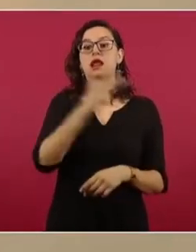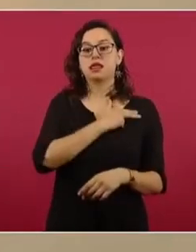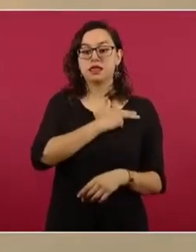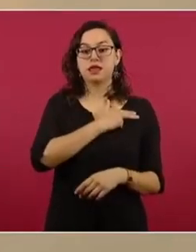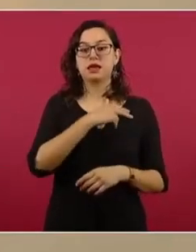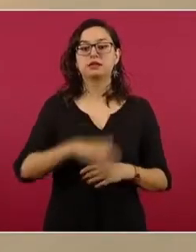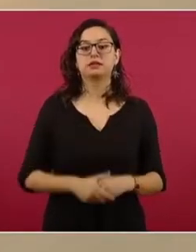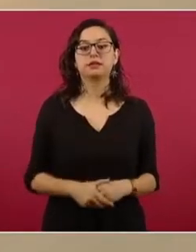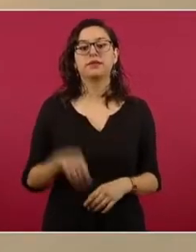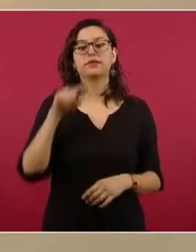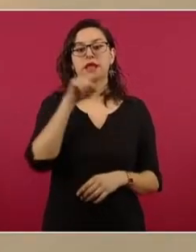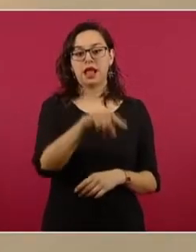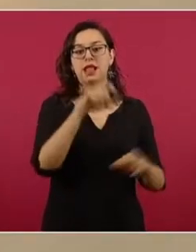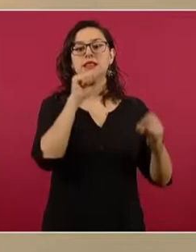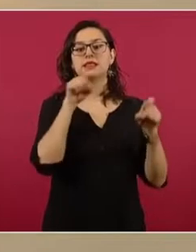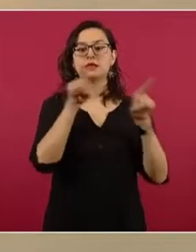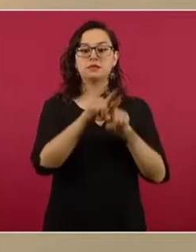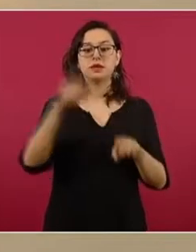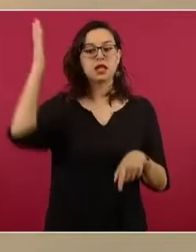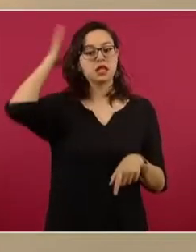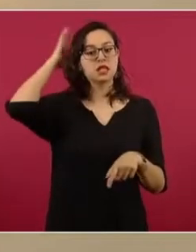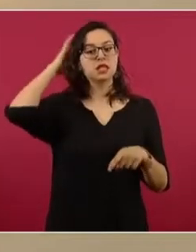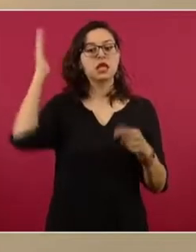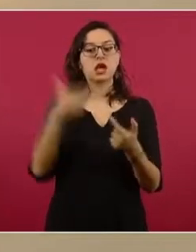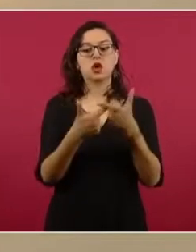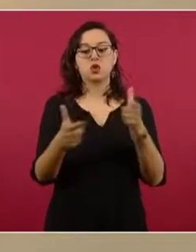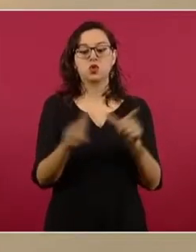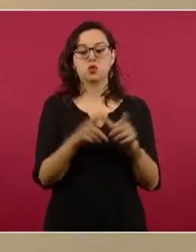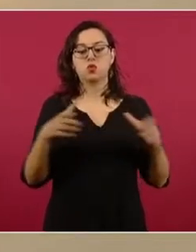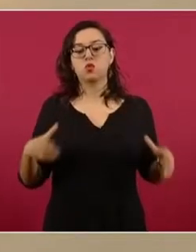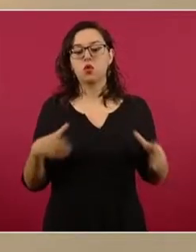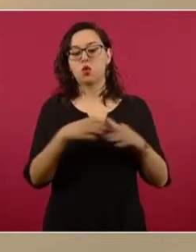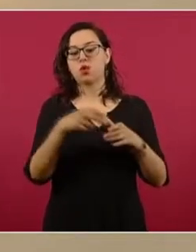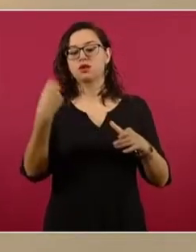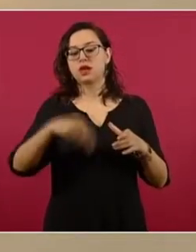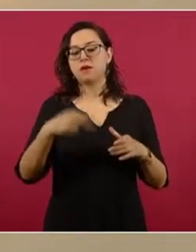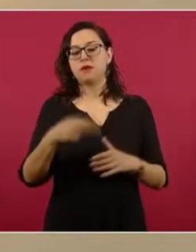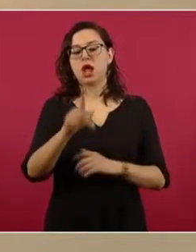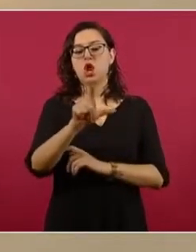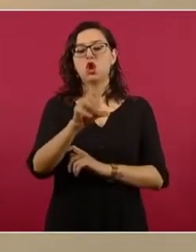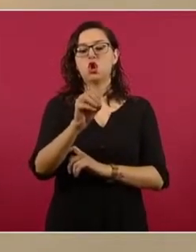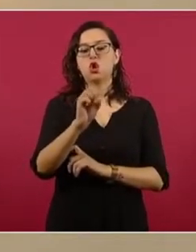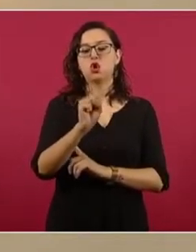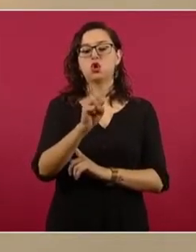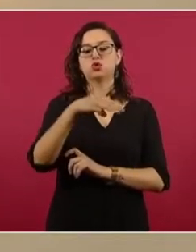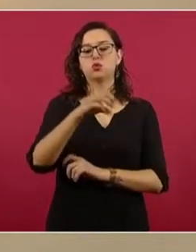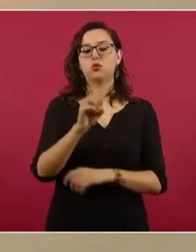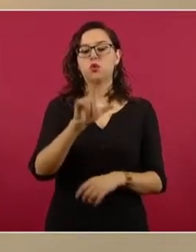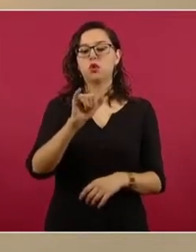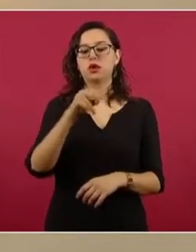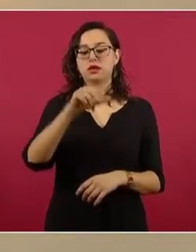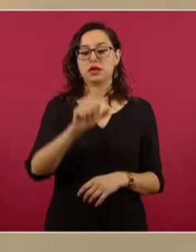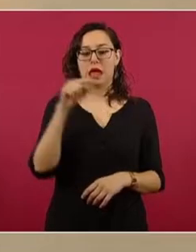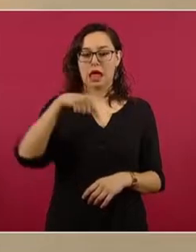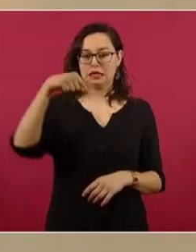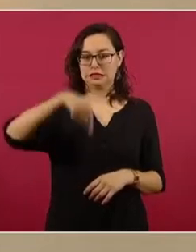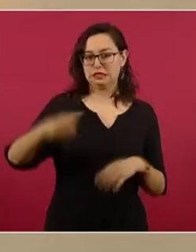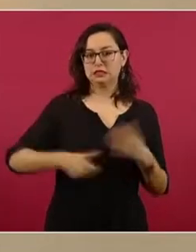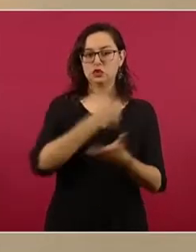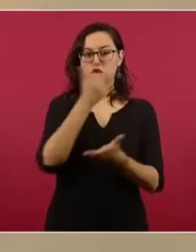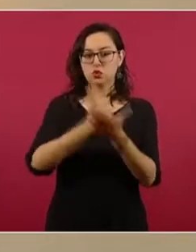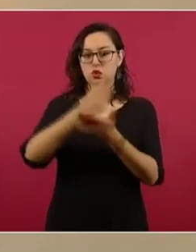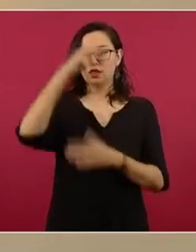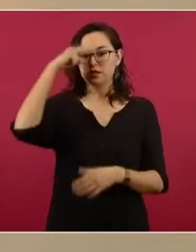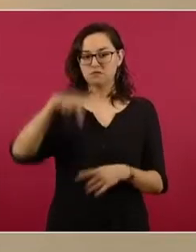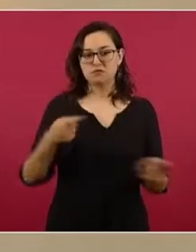líder de un grupo criminal llamado Los Molina, que operan en la zona sur y oriente de la Ciudad de México y algunos